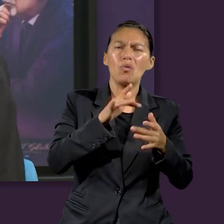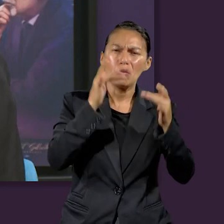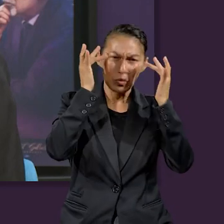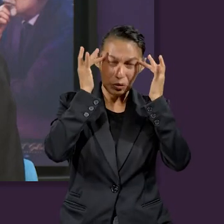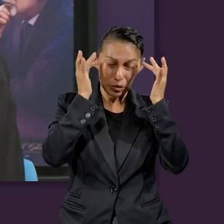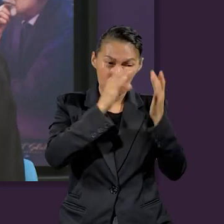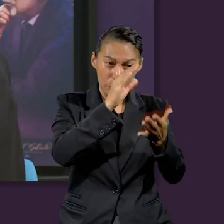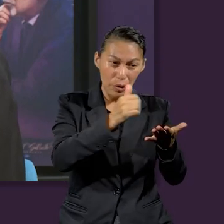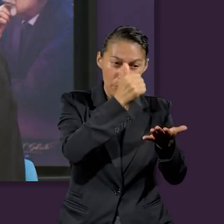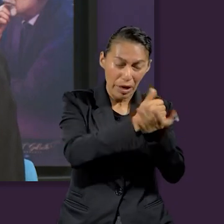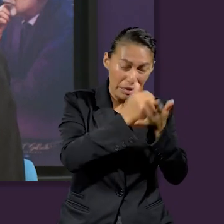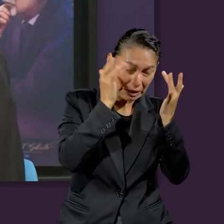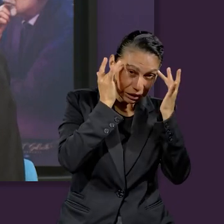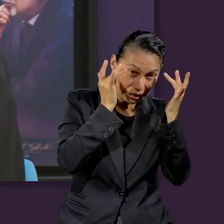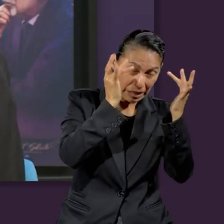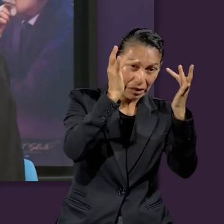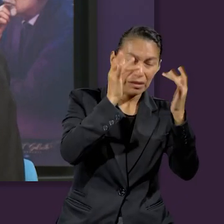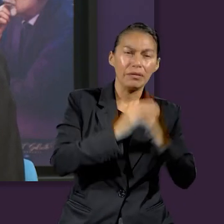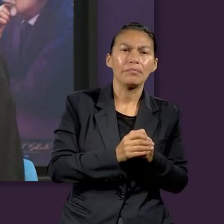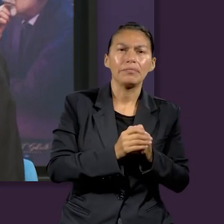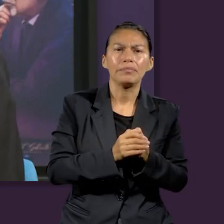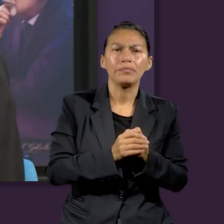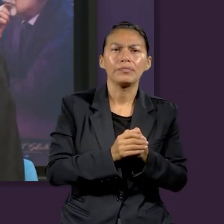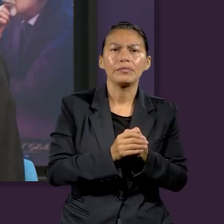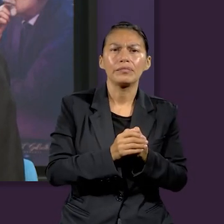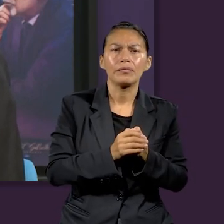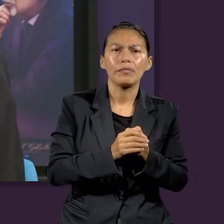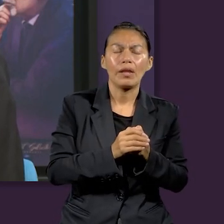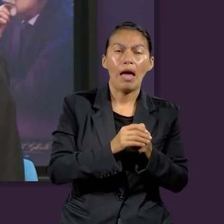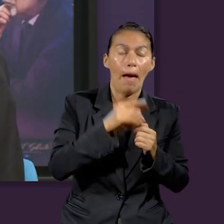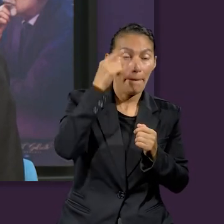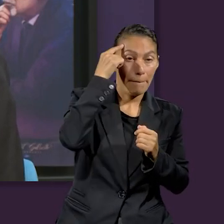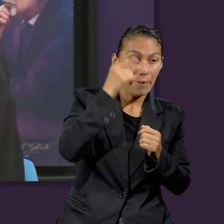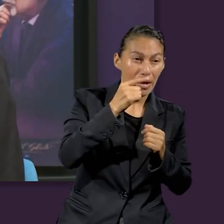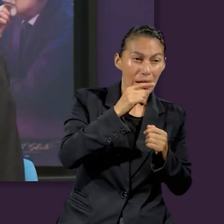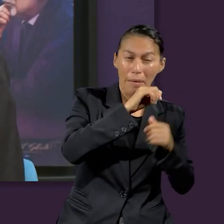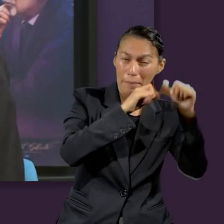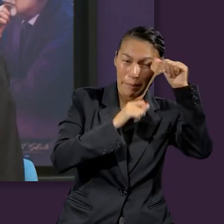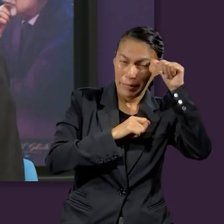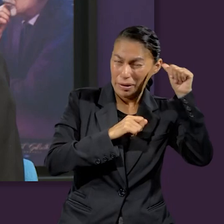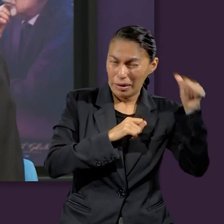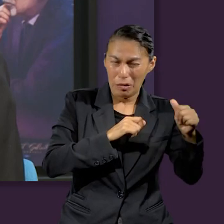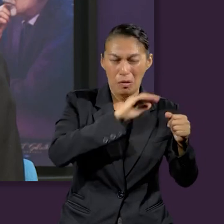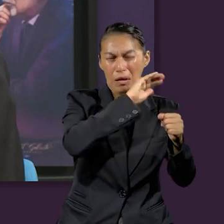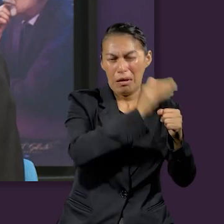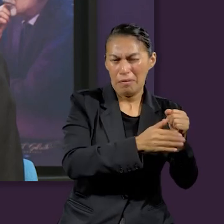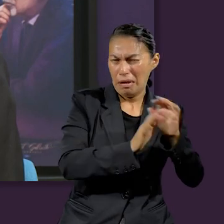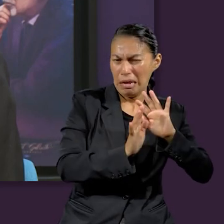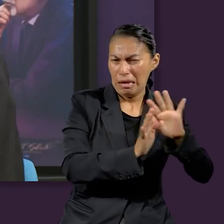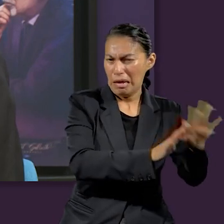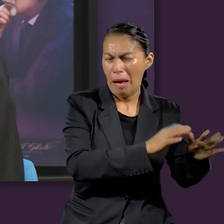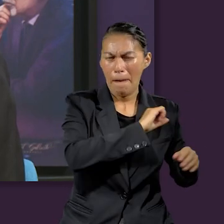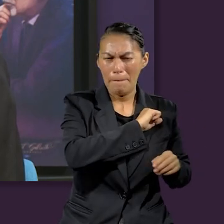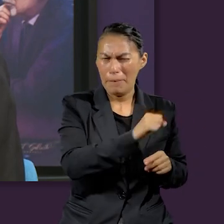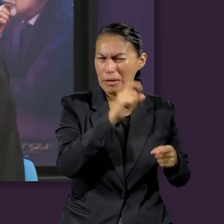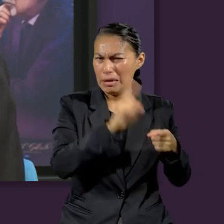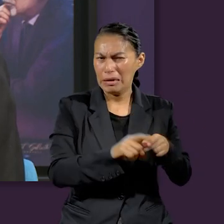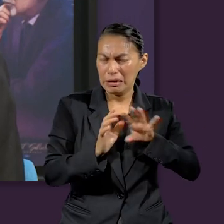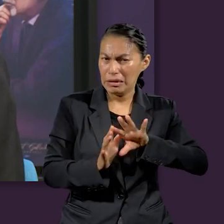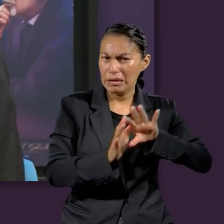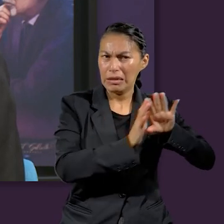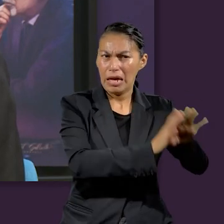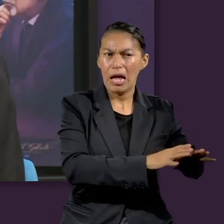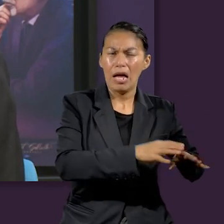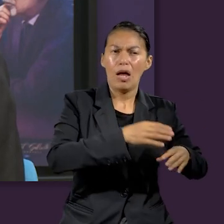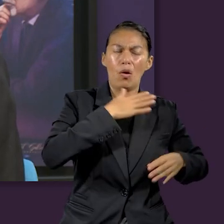ciudad, para determinar la prevaricación y poner fin al pecado y expiar la iniquidad, para traer la justicia